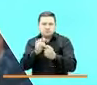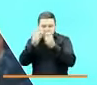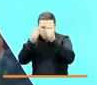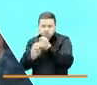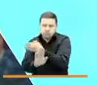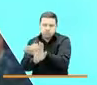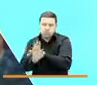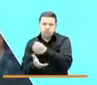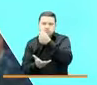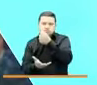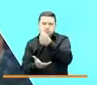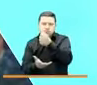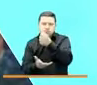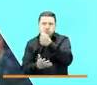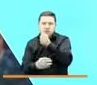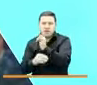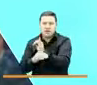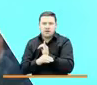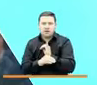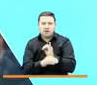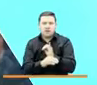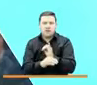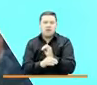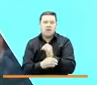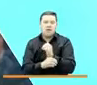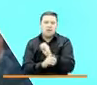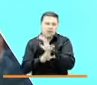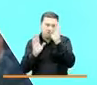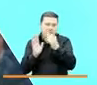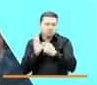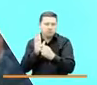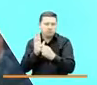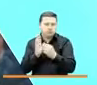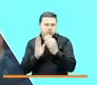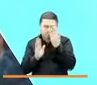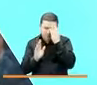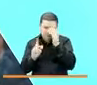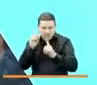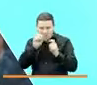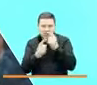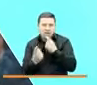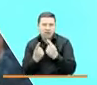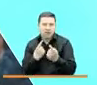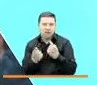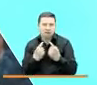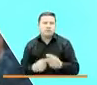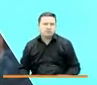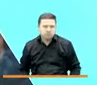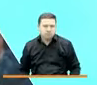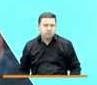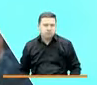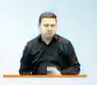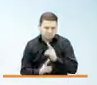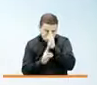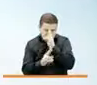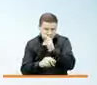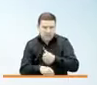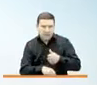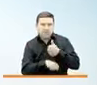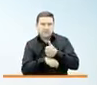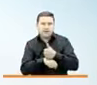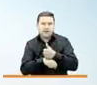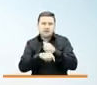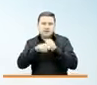de las instituciones y posteriormente vamos a estar realizando conversatorios con los respectivos directores y